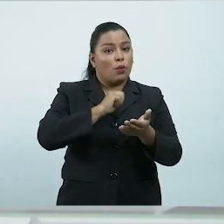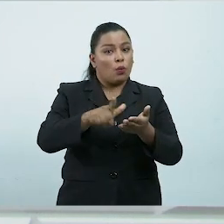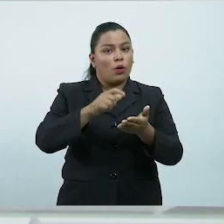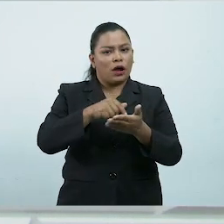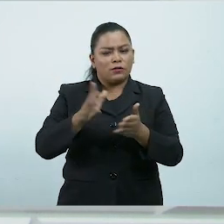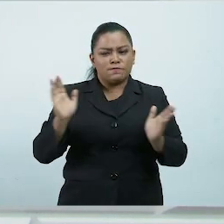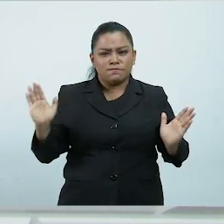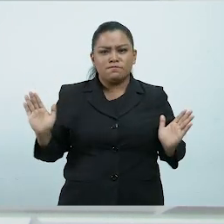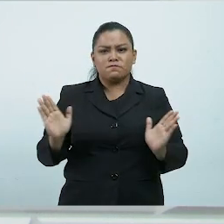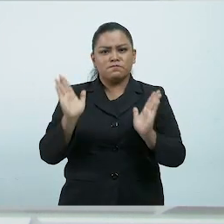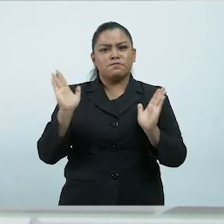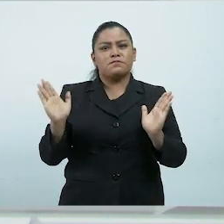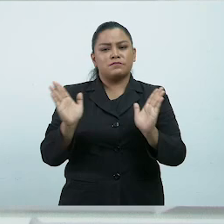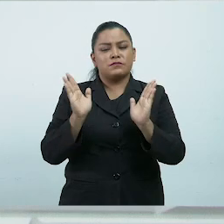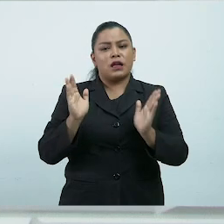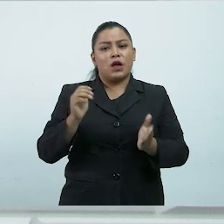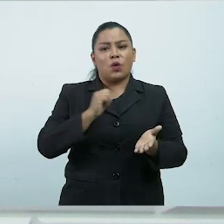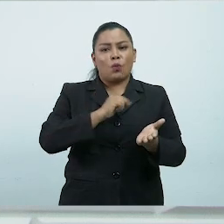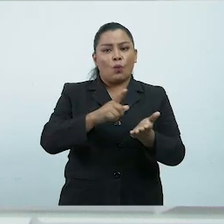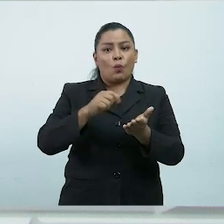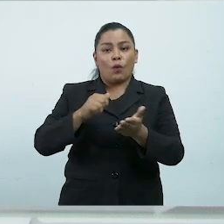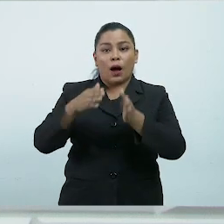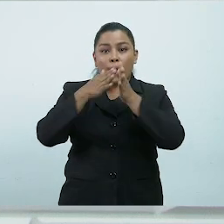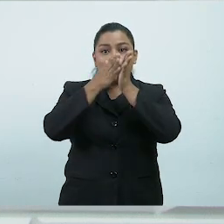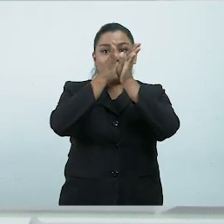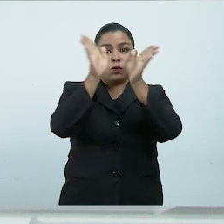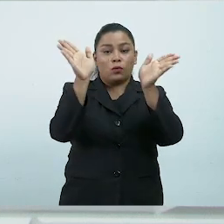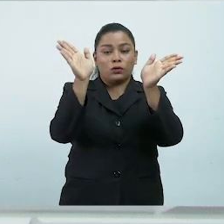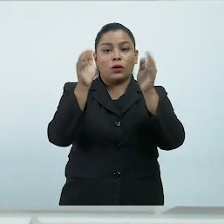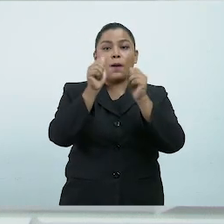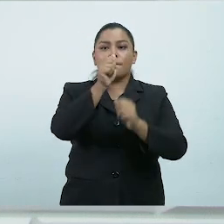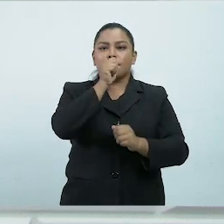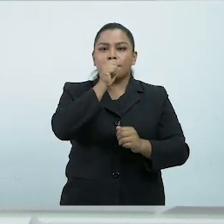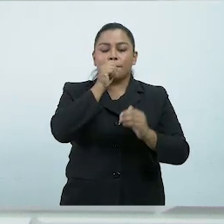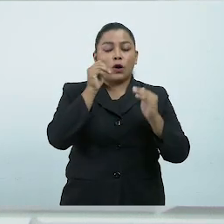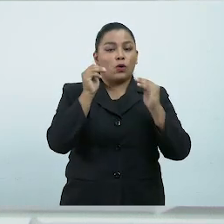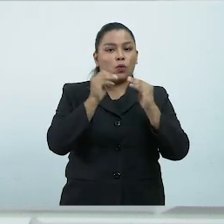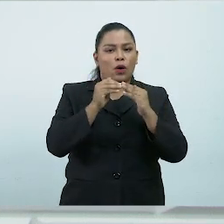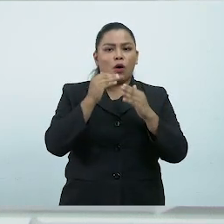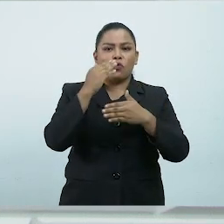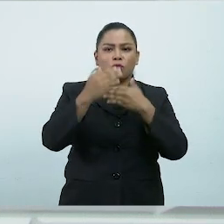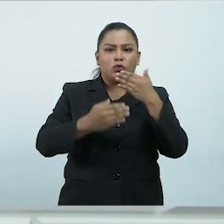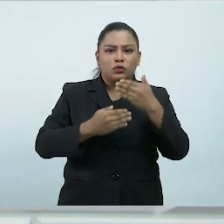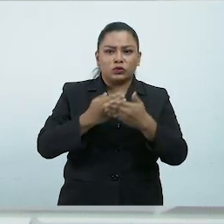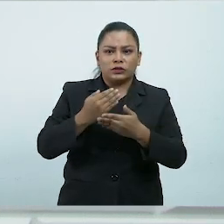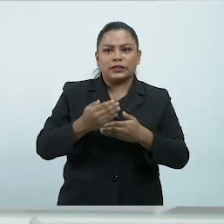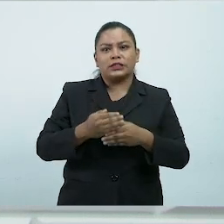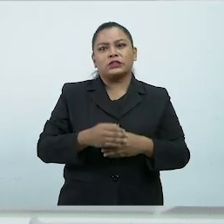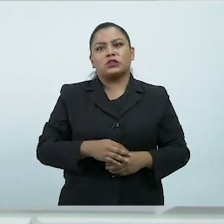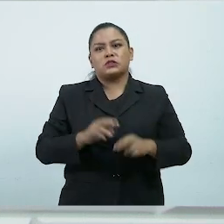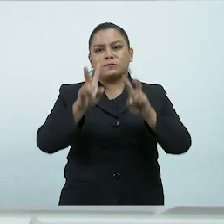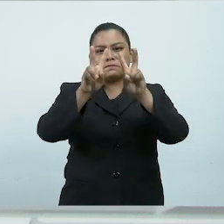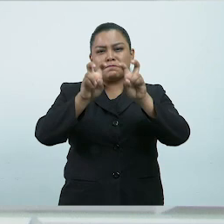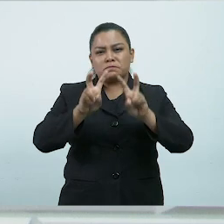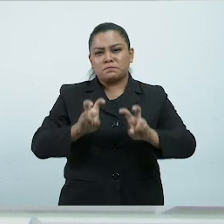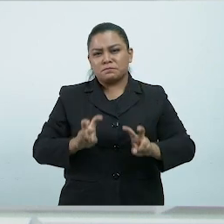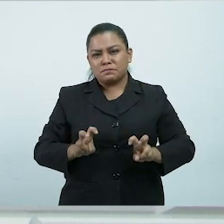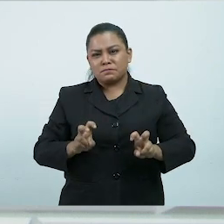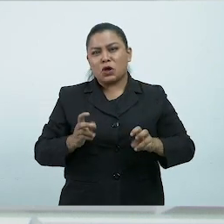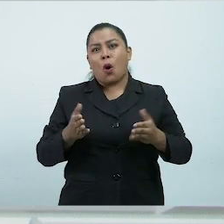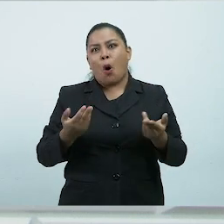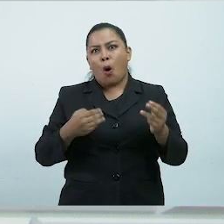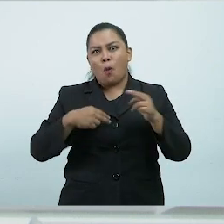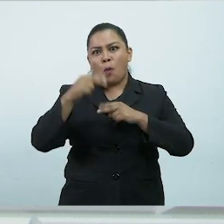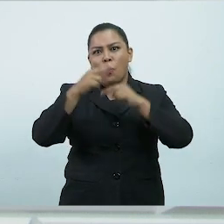impulsado para las instituciones del sector público y privado un proceso de diagnóstico del estado de la infraestructura